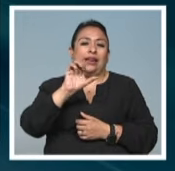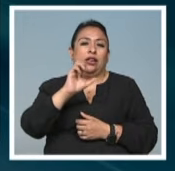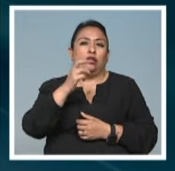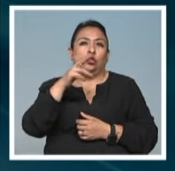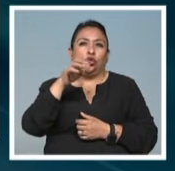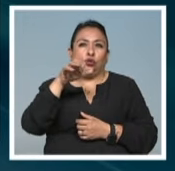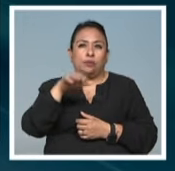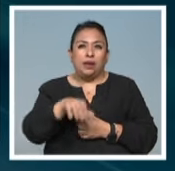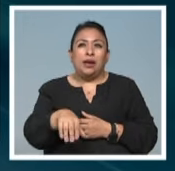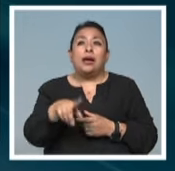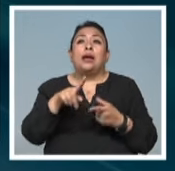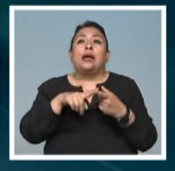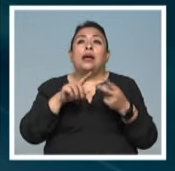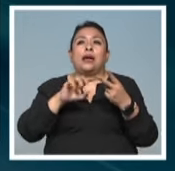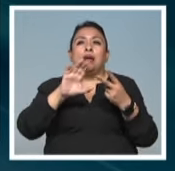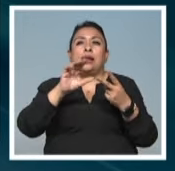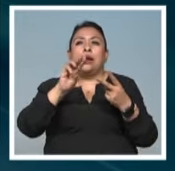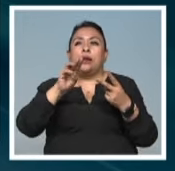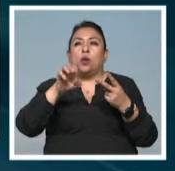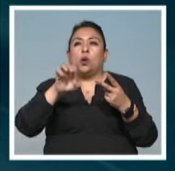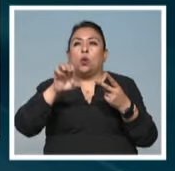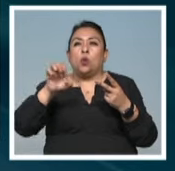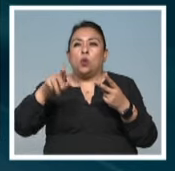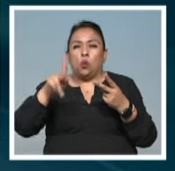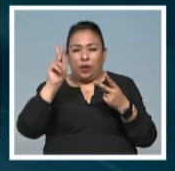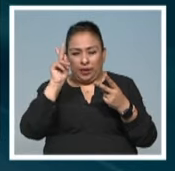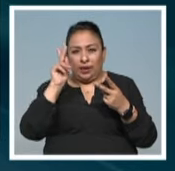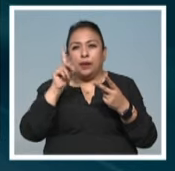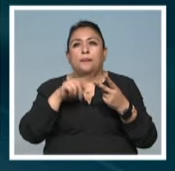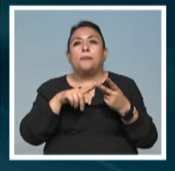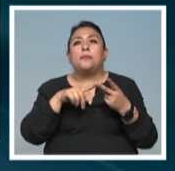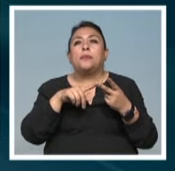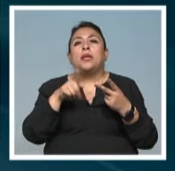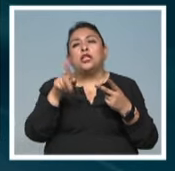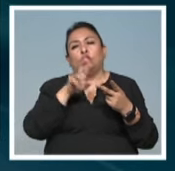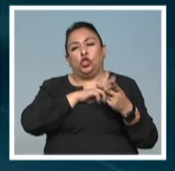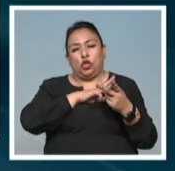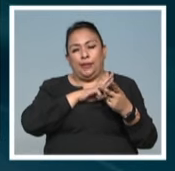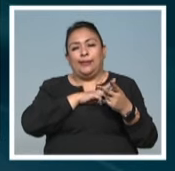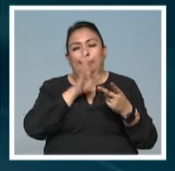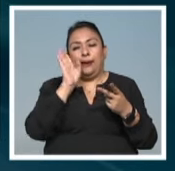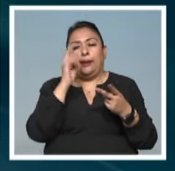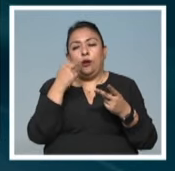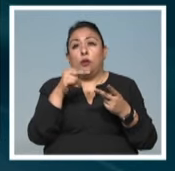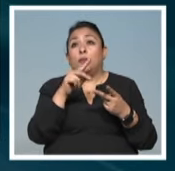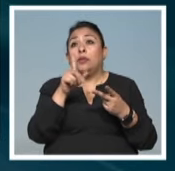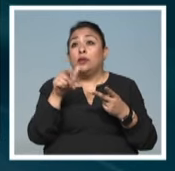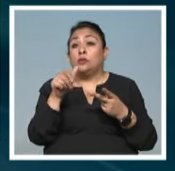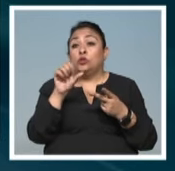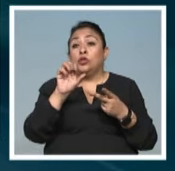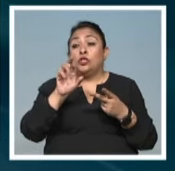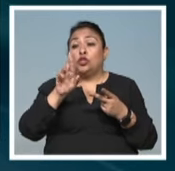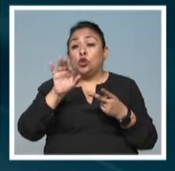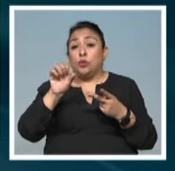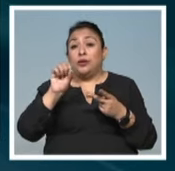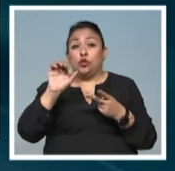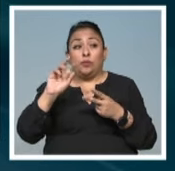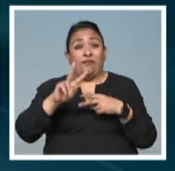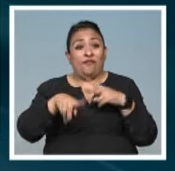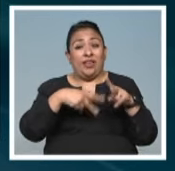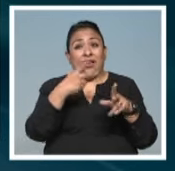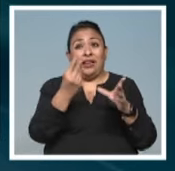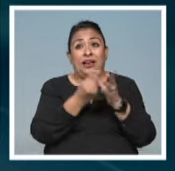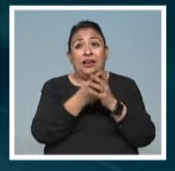Clara Wick, que era su nombre. Era el nombre, Friedrich Wick, su padre. De soltera. Y cuando llega Robert Schumann a tomar clases